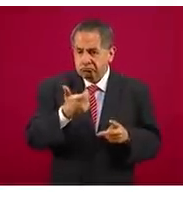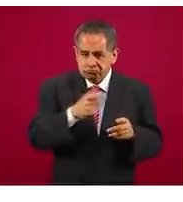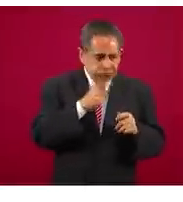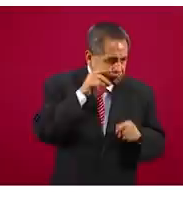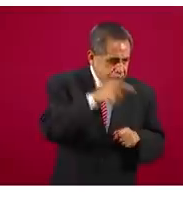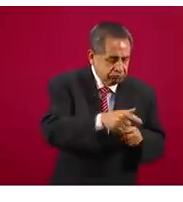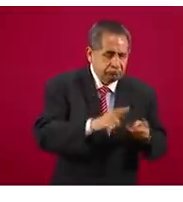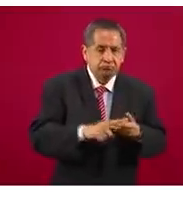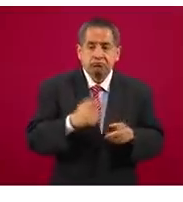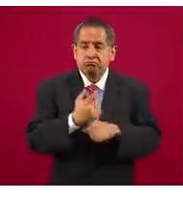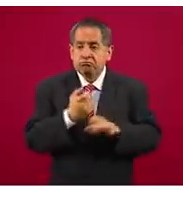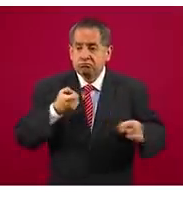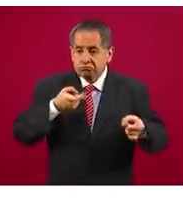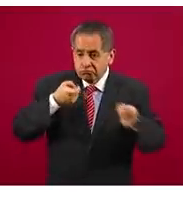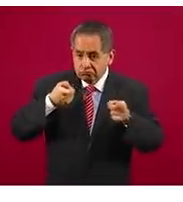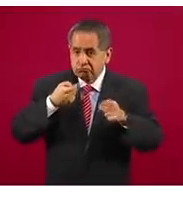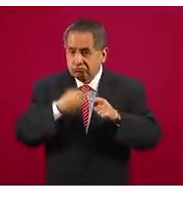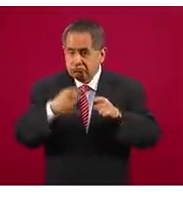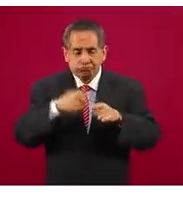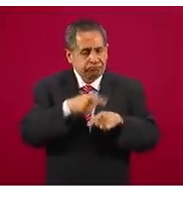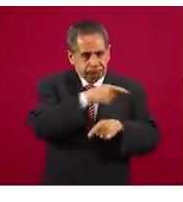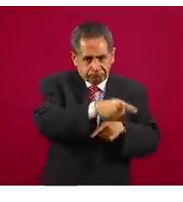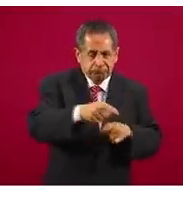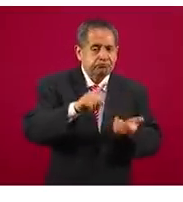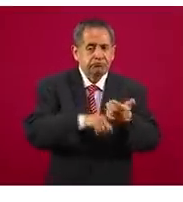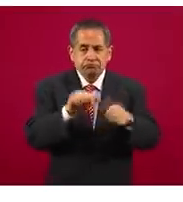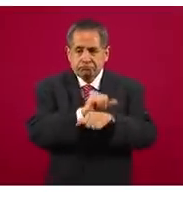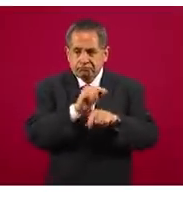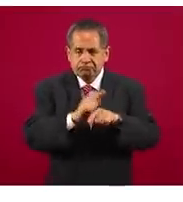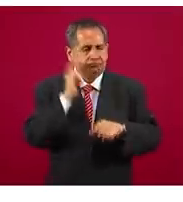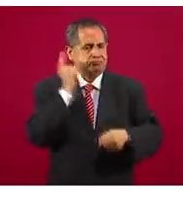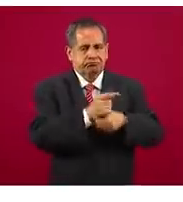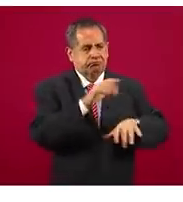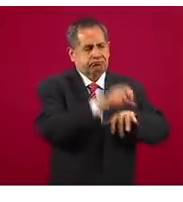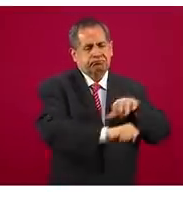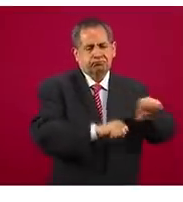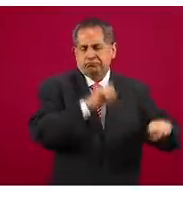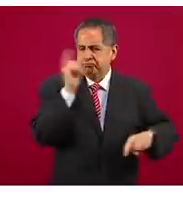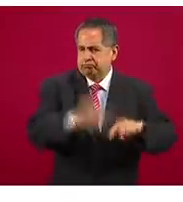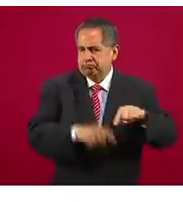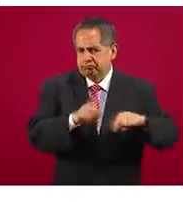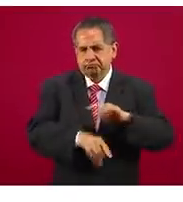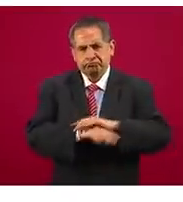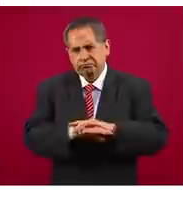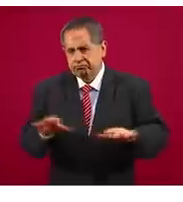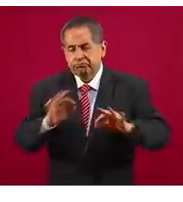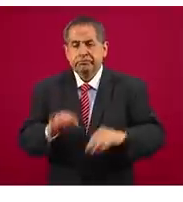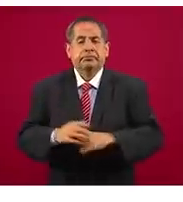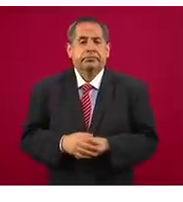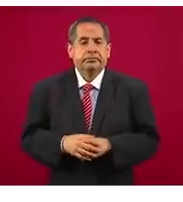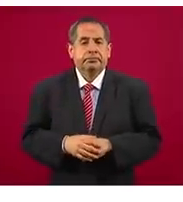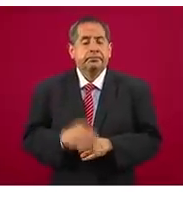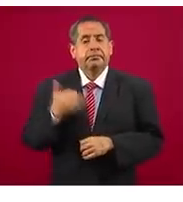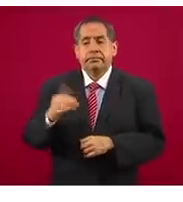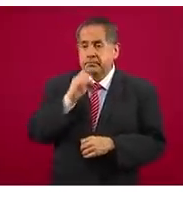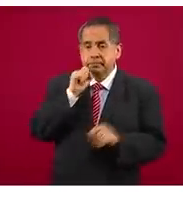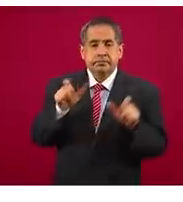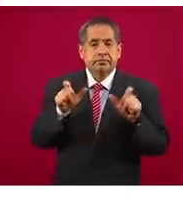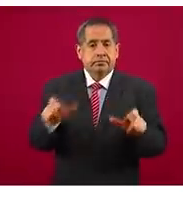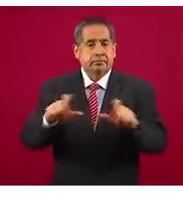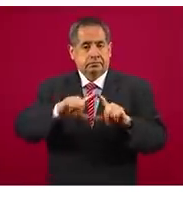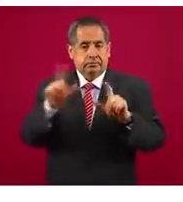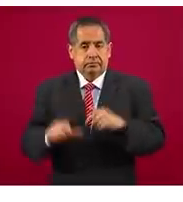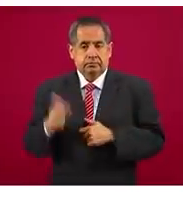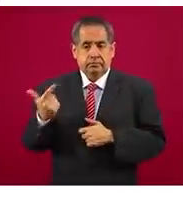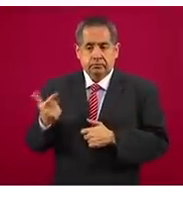armas y vehículos. Adelante. Y algunos otros aspectos en los que continúa participando la Guardia Nacional ahora con